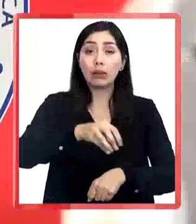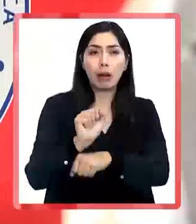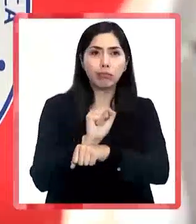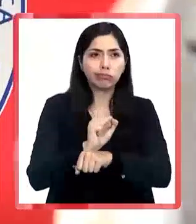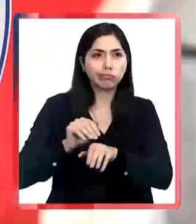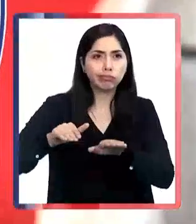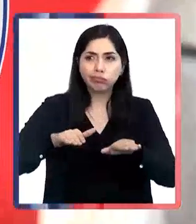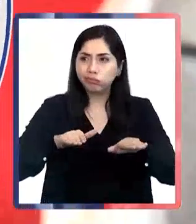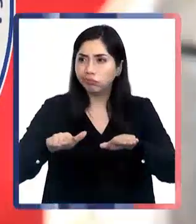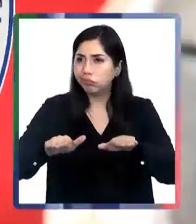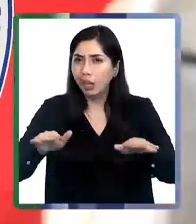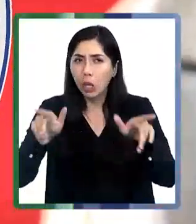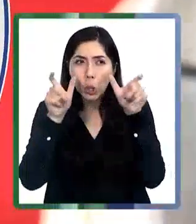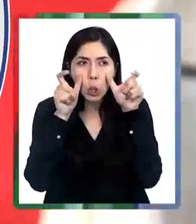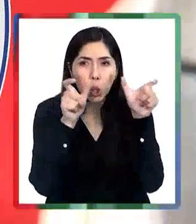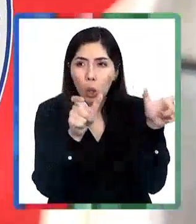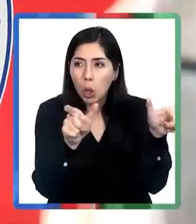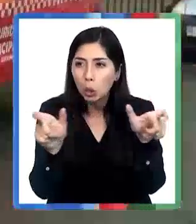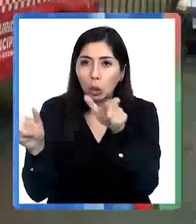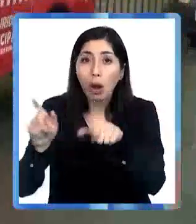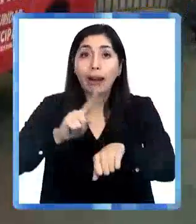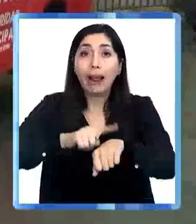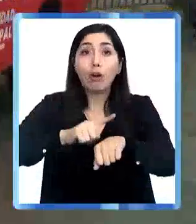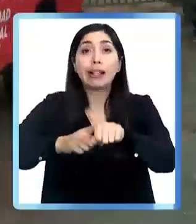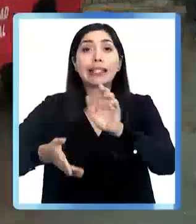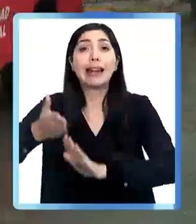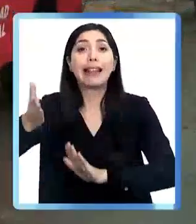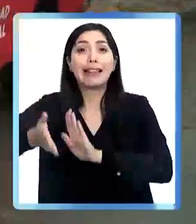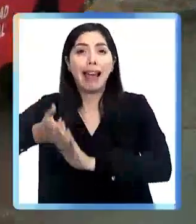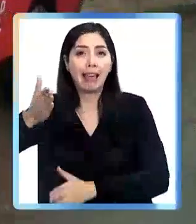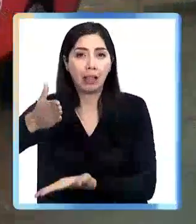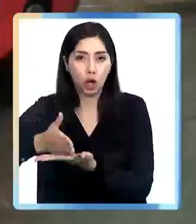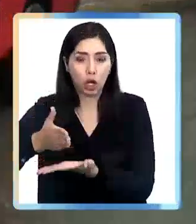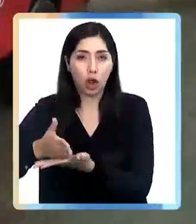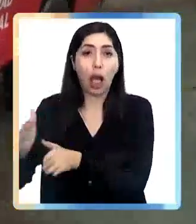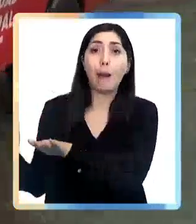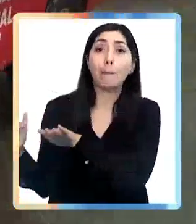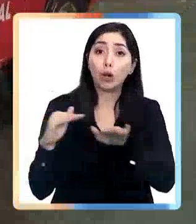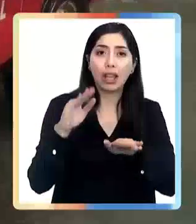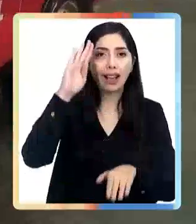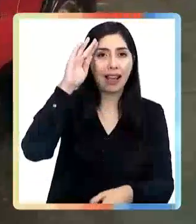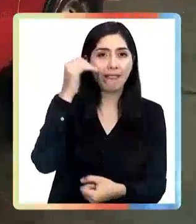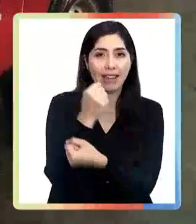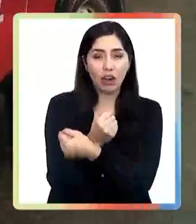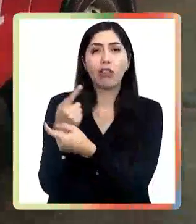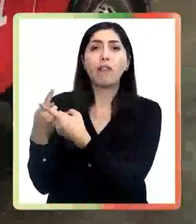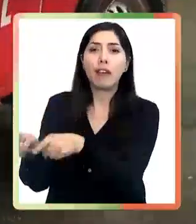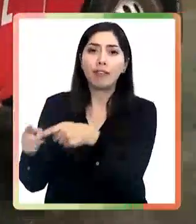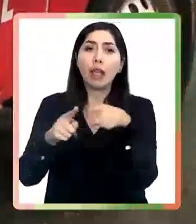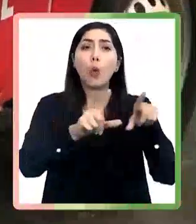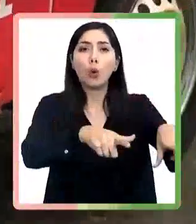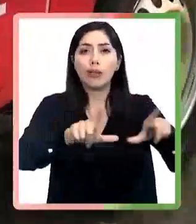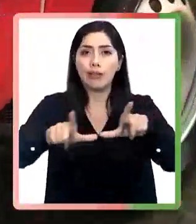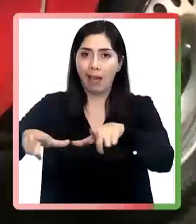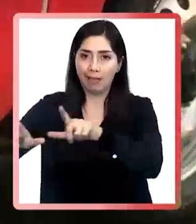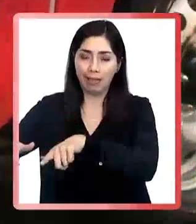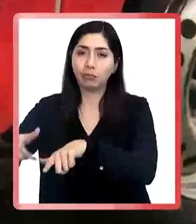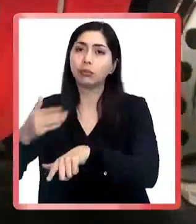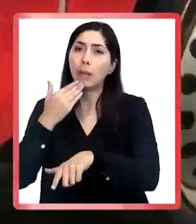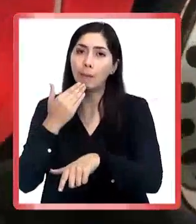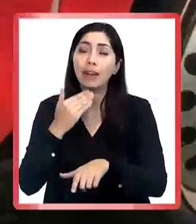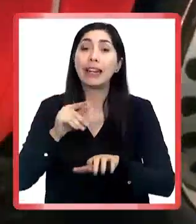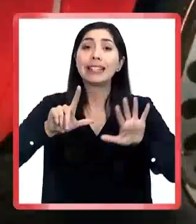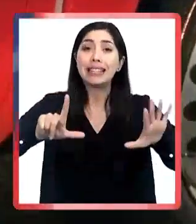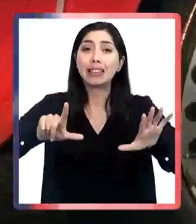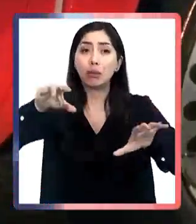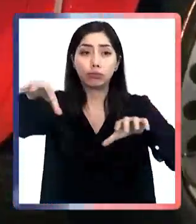se pondrán a disposición para la vigilancia a la hora de la salida de los colegios, apoyados por personal de carabineros de las distintas unidades policiales para cubrir